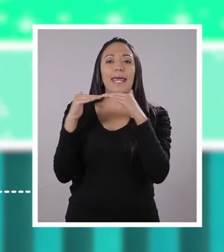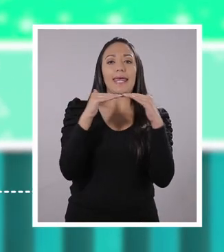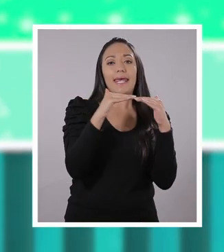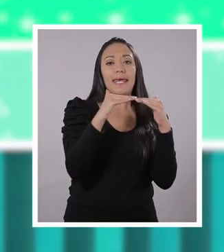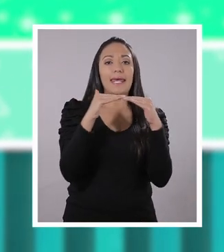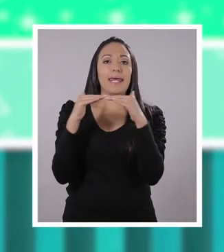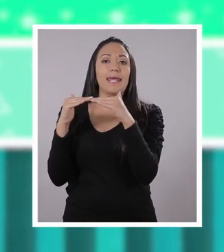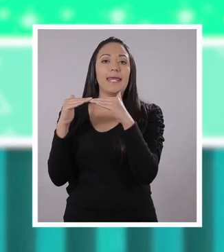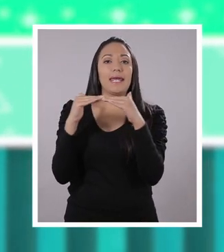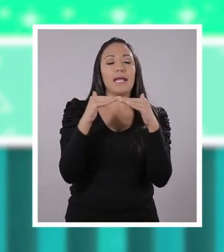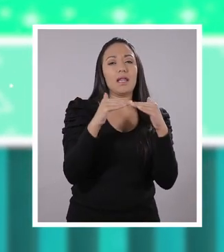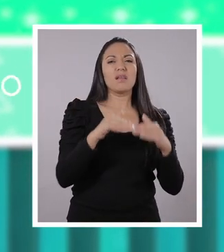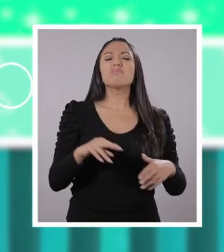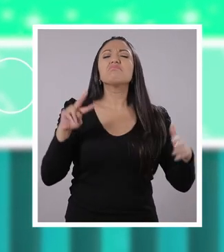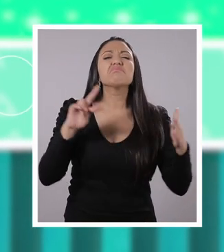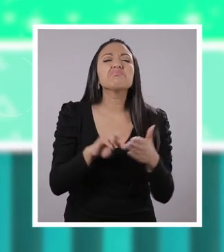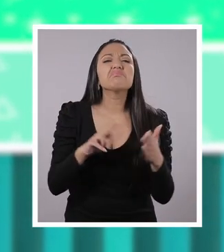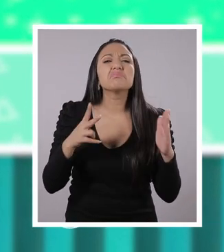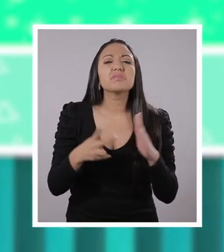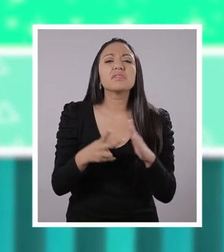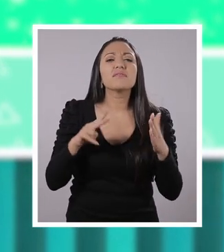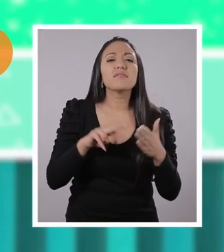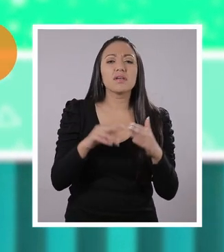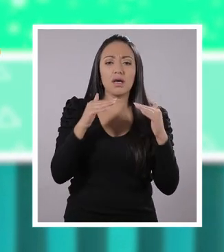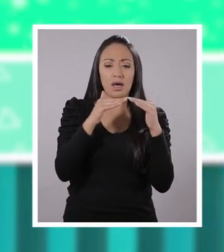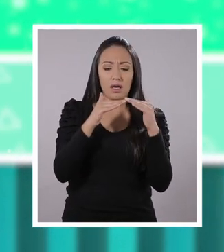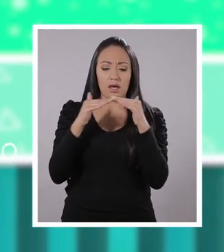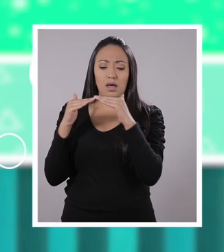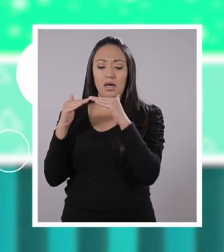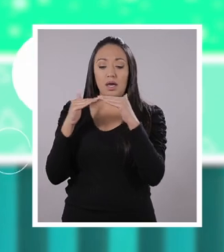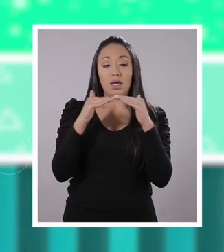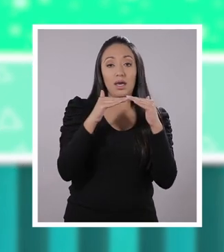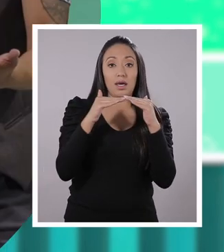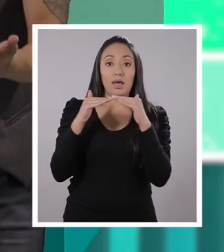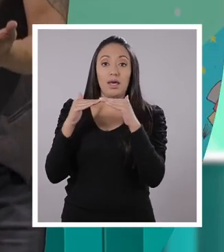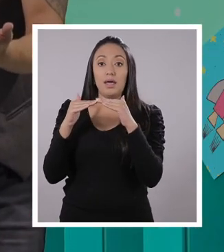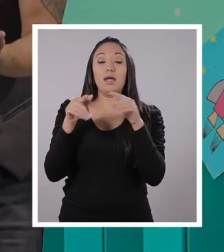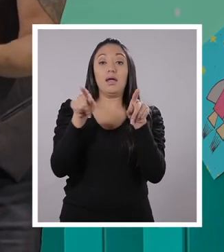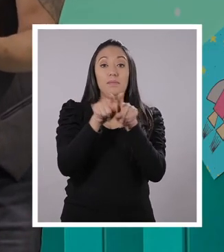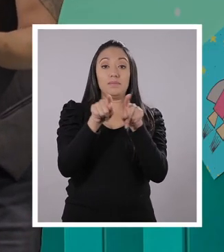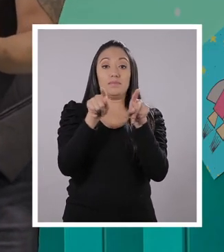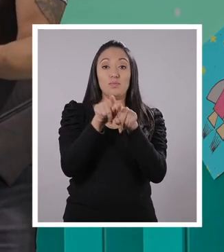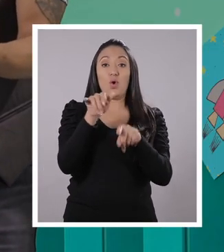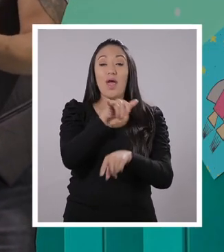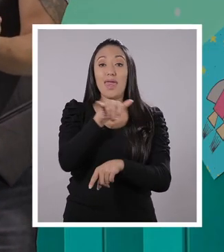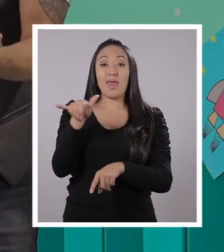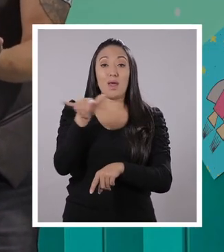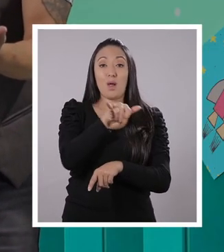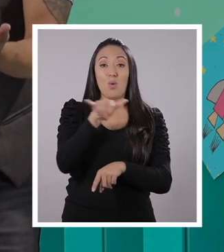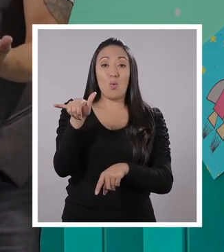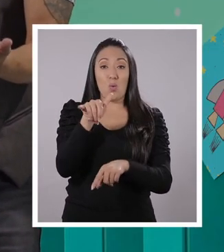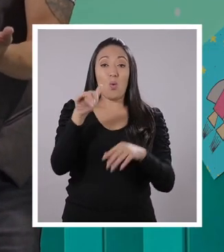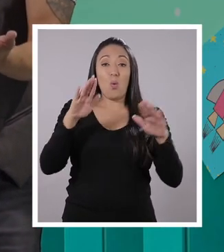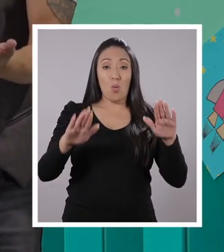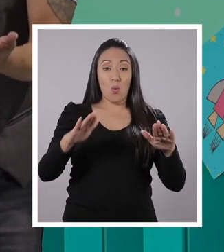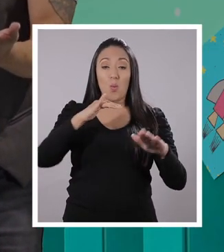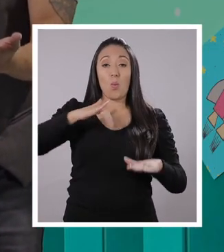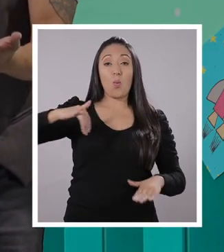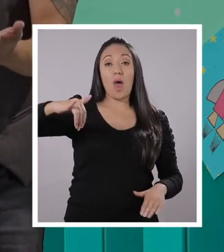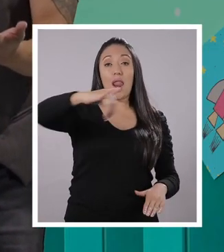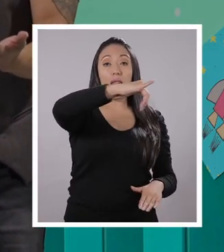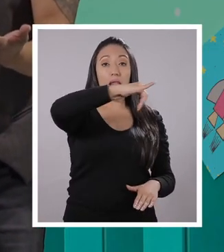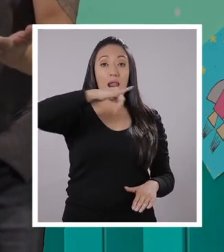Equidad. Equidad. ¿Qué significa que tenemos el derecho? Tienen el derecho de la equidad. Creo que tiene que ver con el equilibrio, ¿verdad?